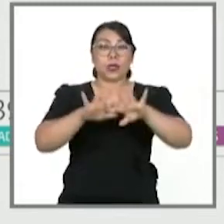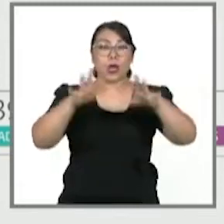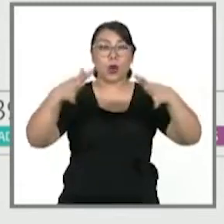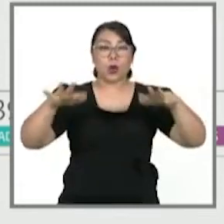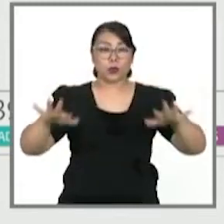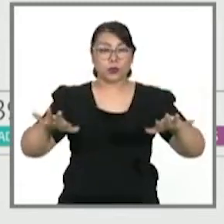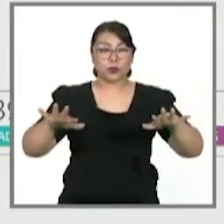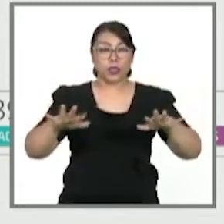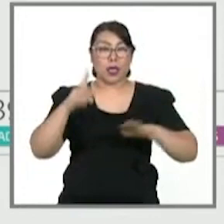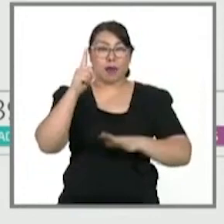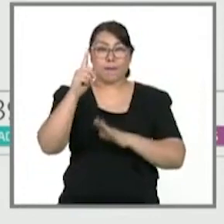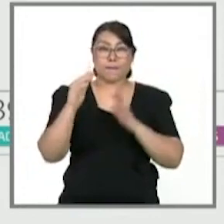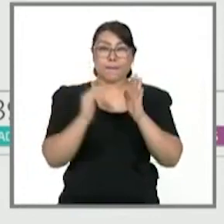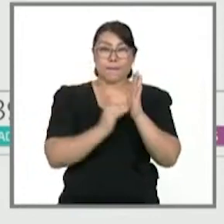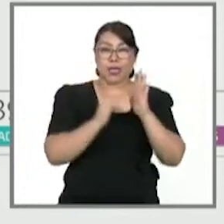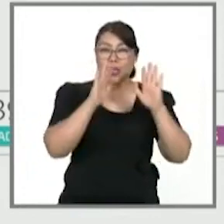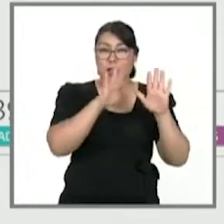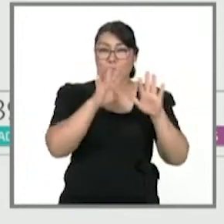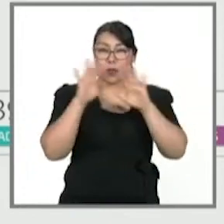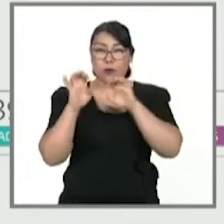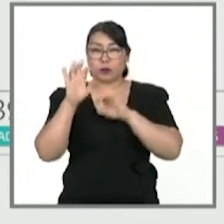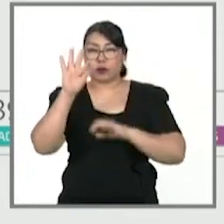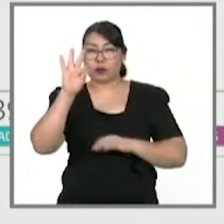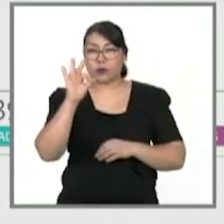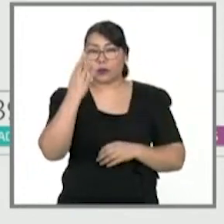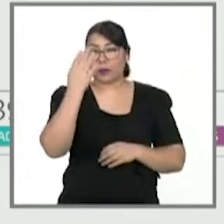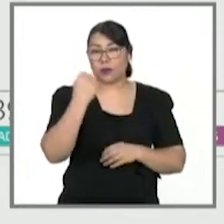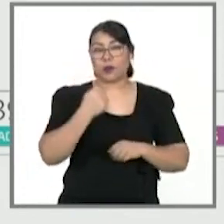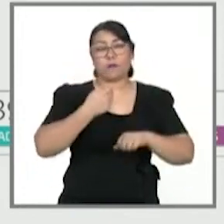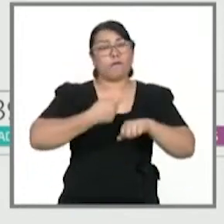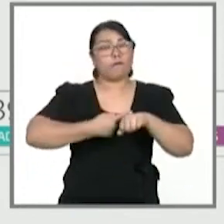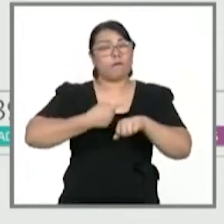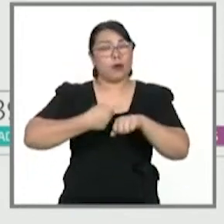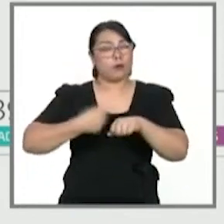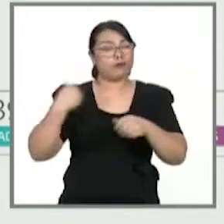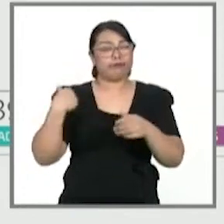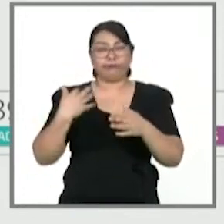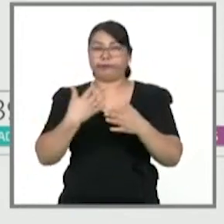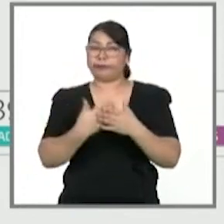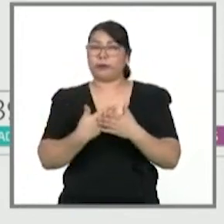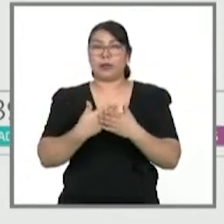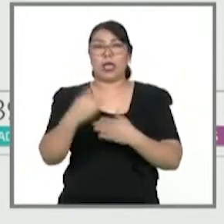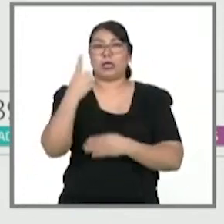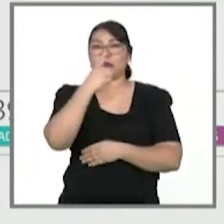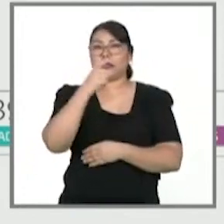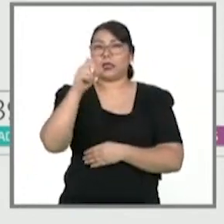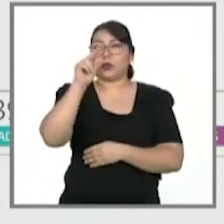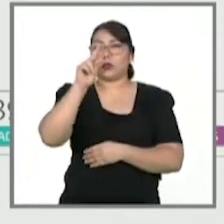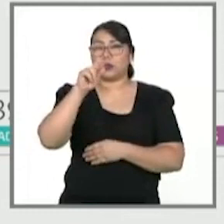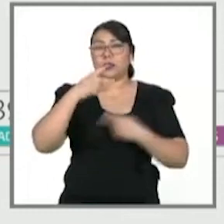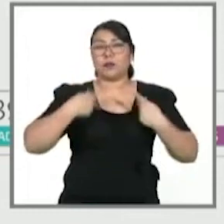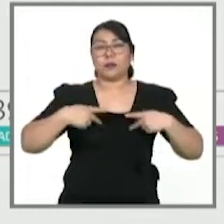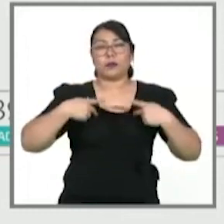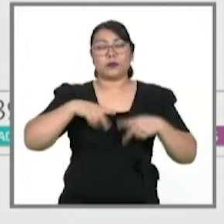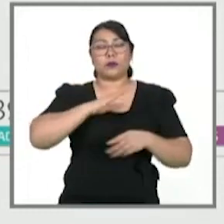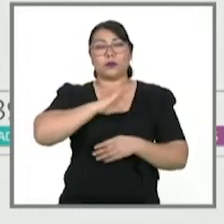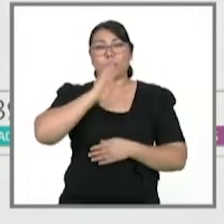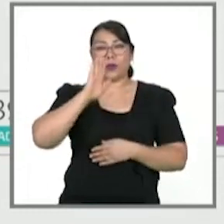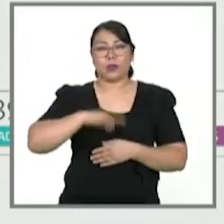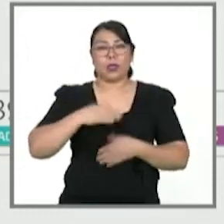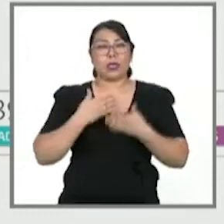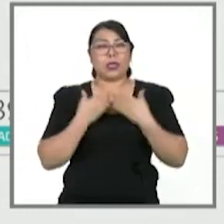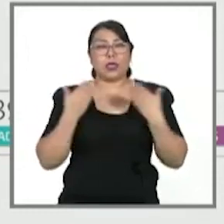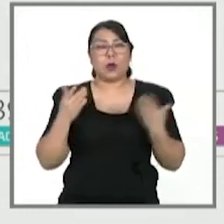tenemos 1.949 casos confirmados, lamentablemente 180 defunciones y